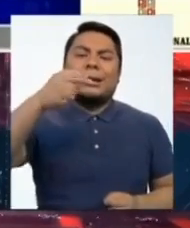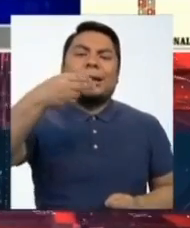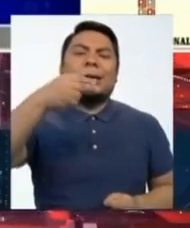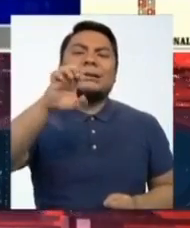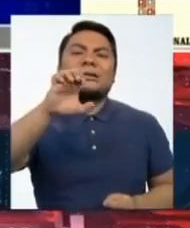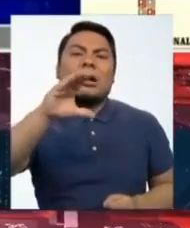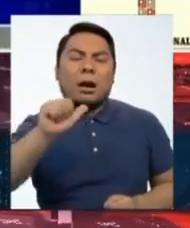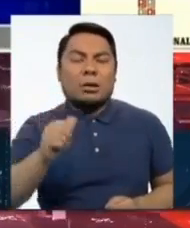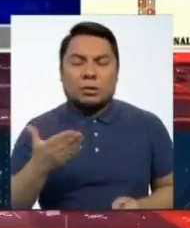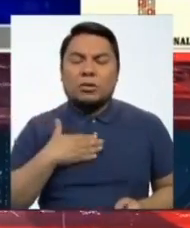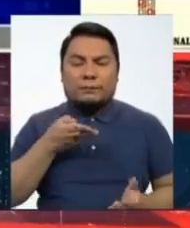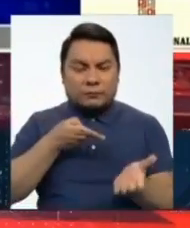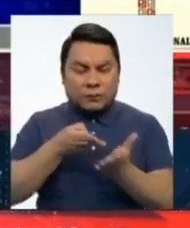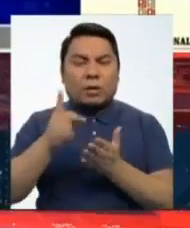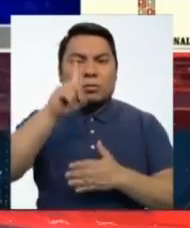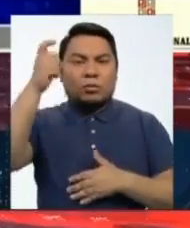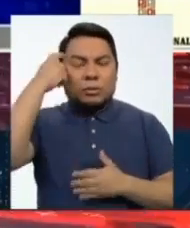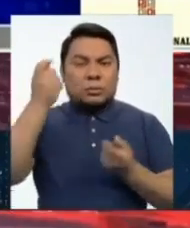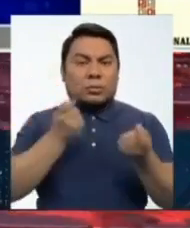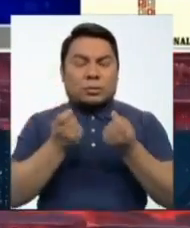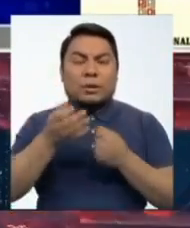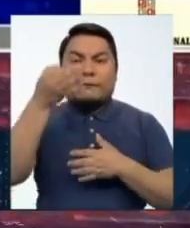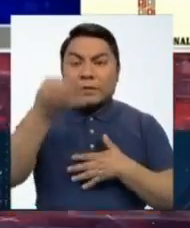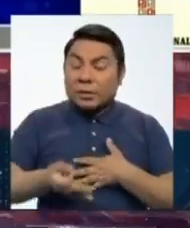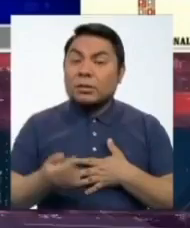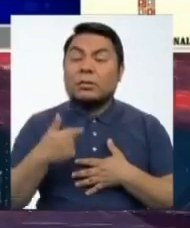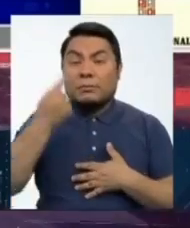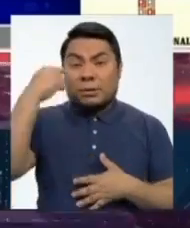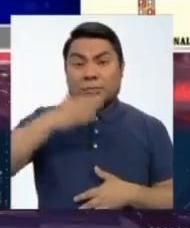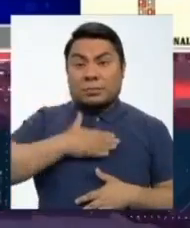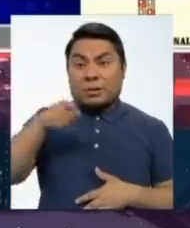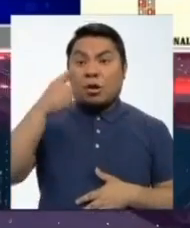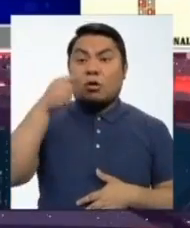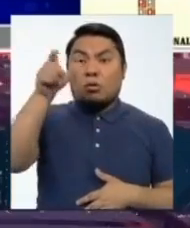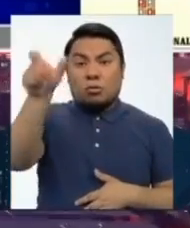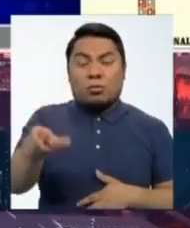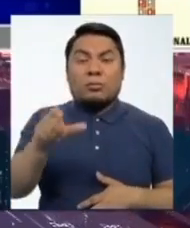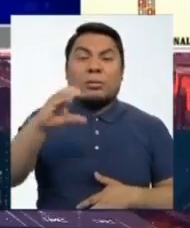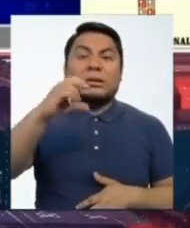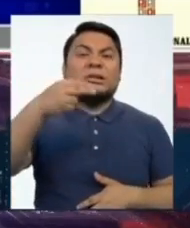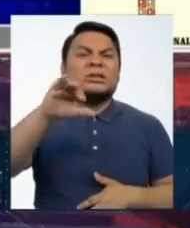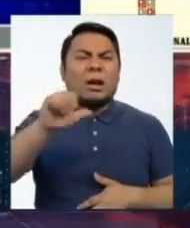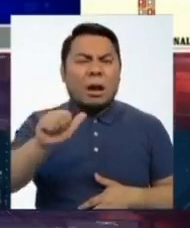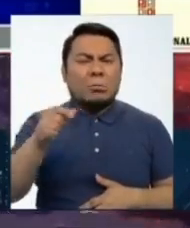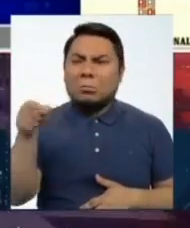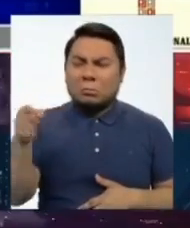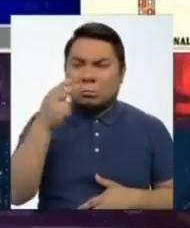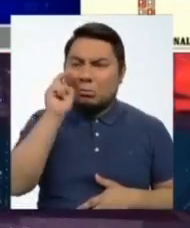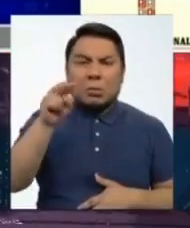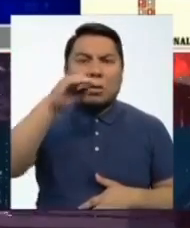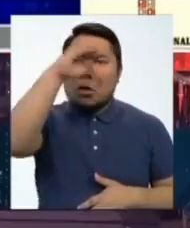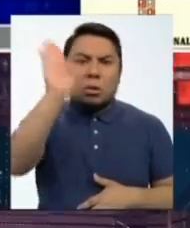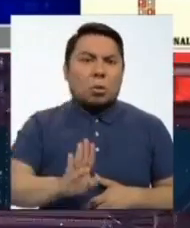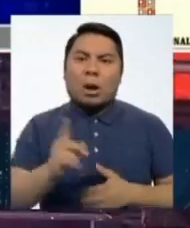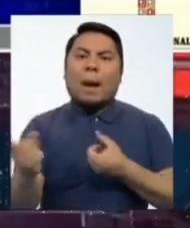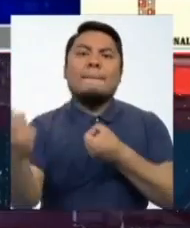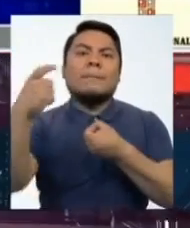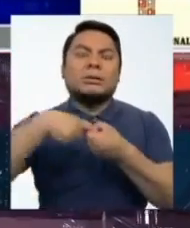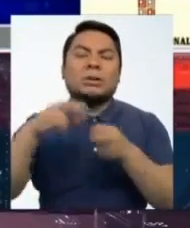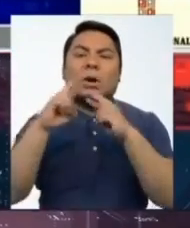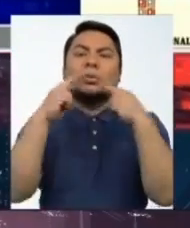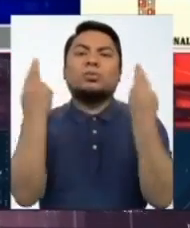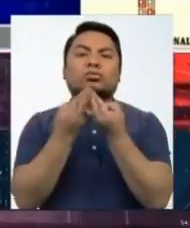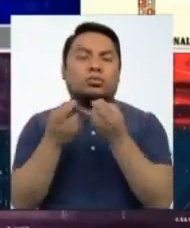política y de acuerdo a la visión, pues para mí el señor Silva Checa nunca participó en ninguna